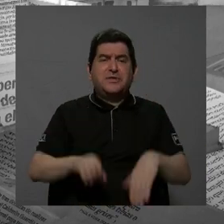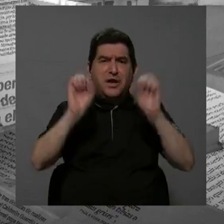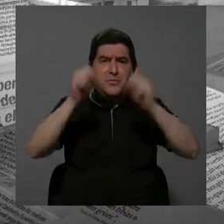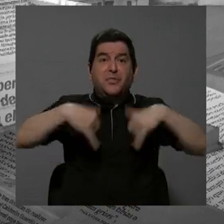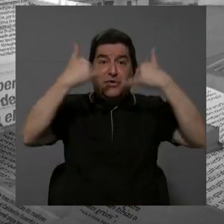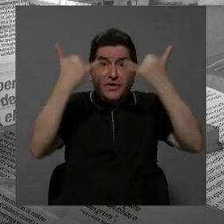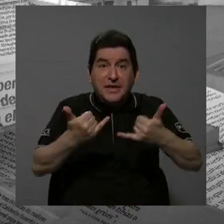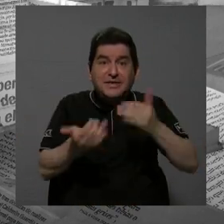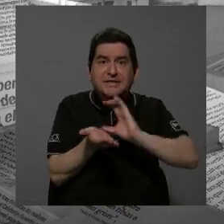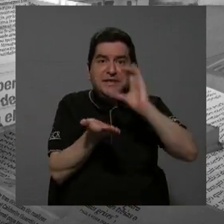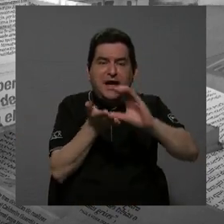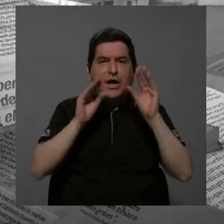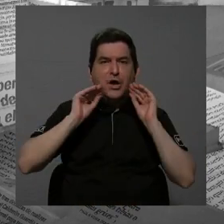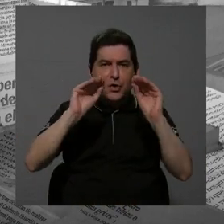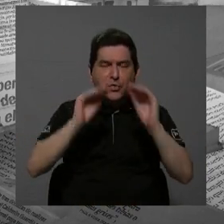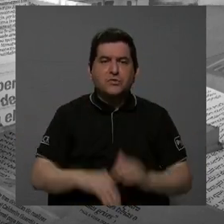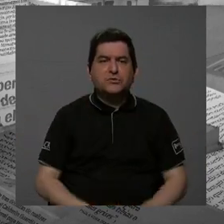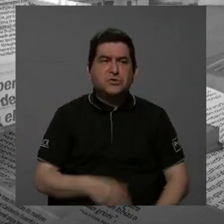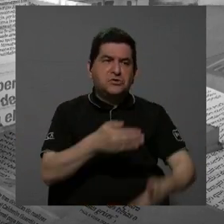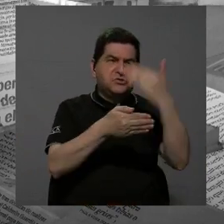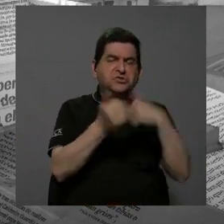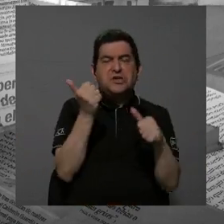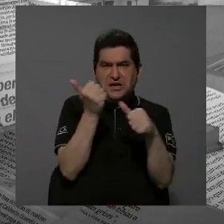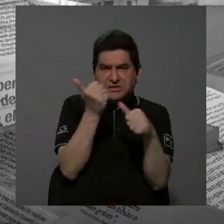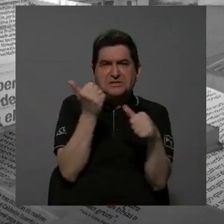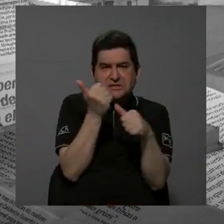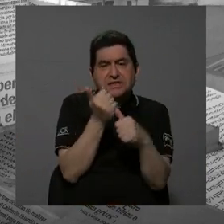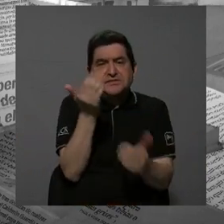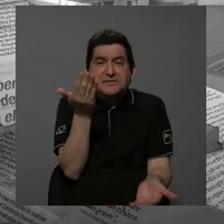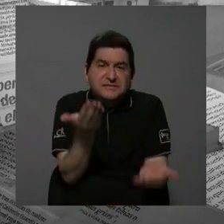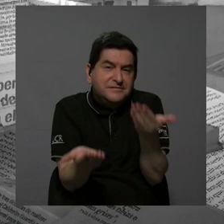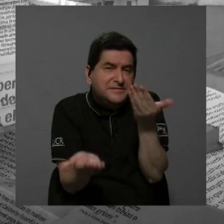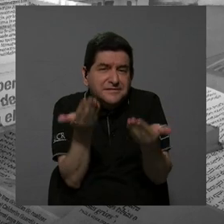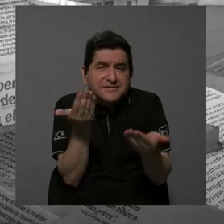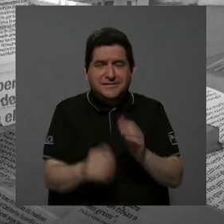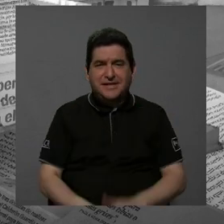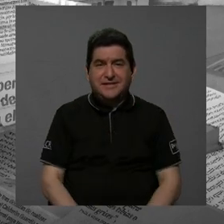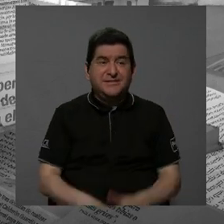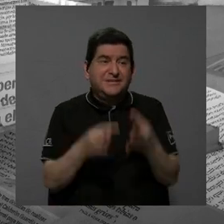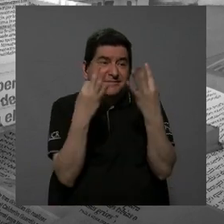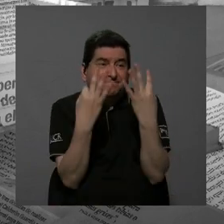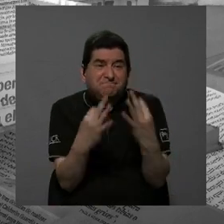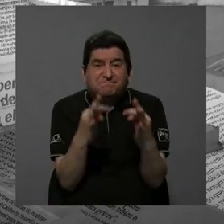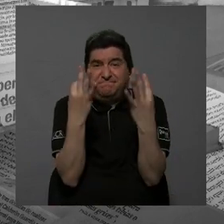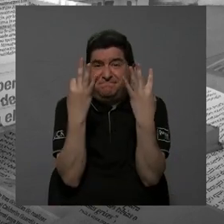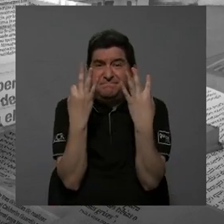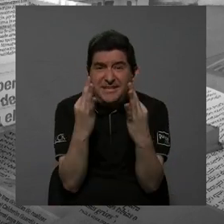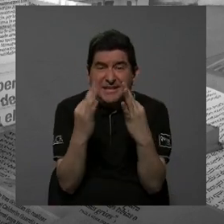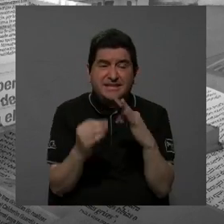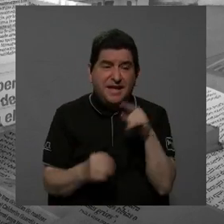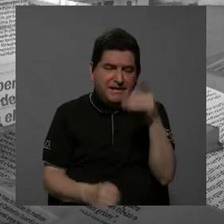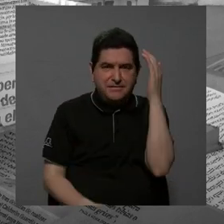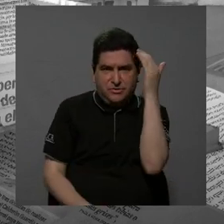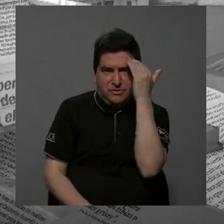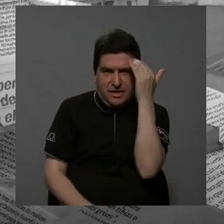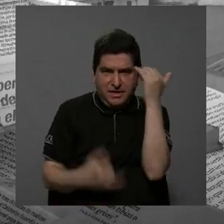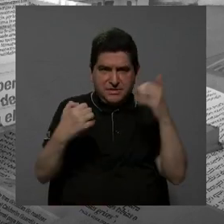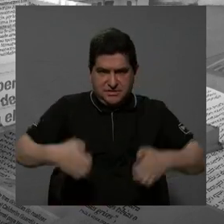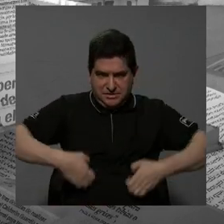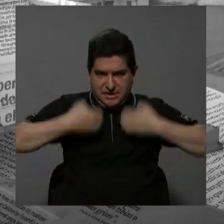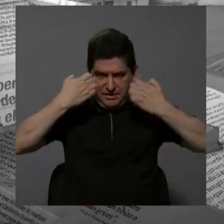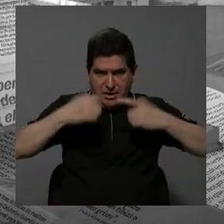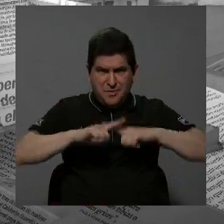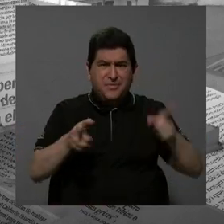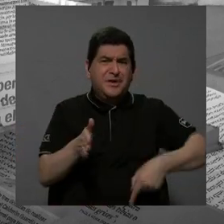un curso, ¿verdad? Y si han sido asistentes, así, entonces, pues tiramos de ese conocimiento que ya existe,